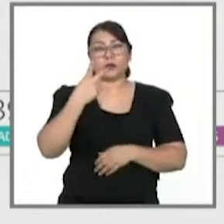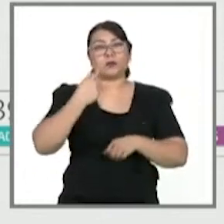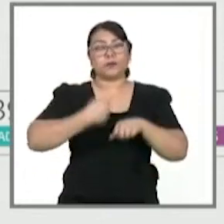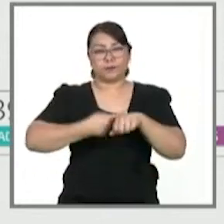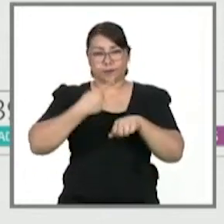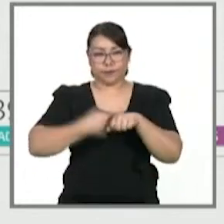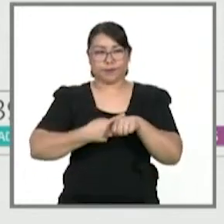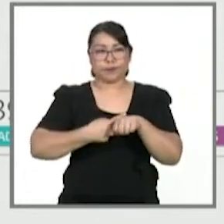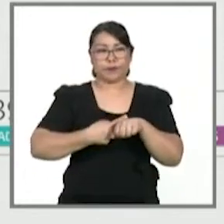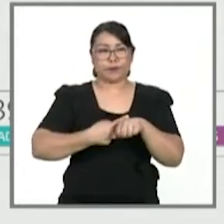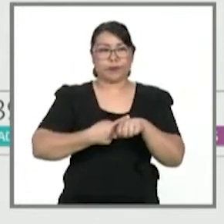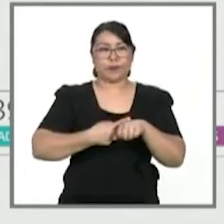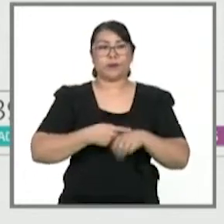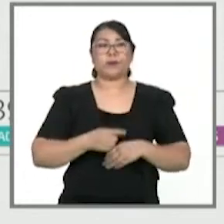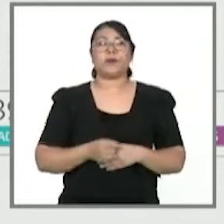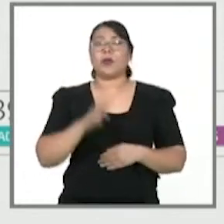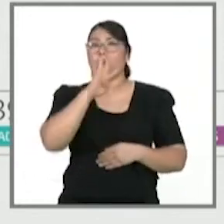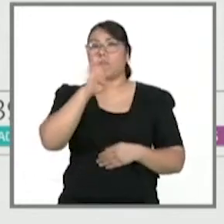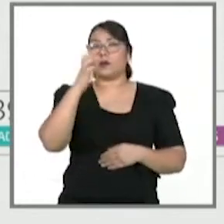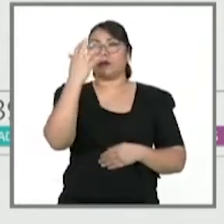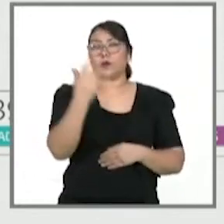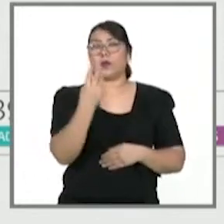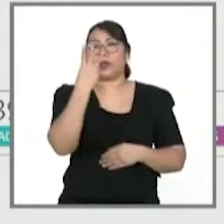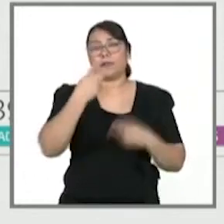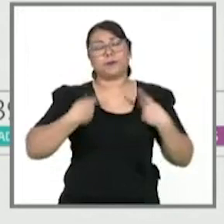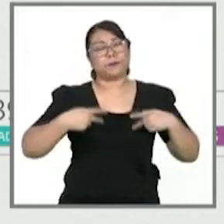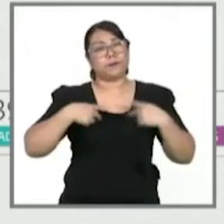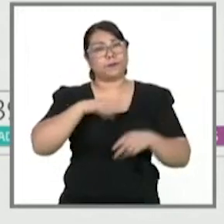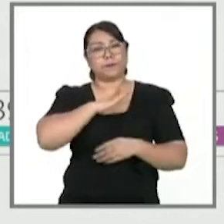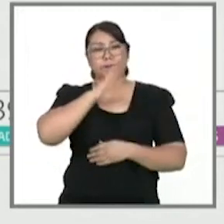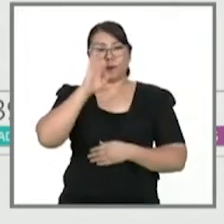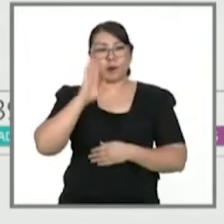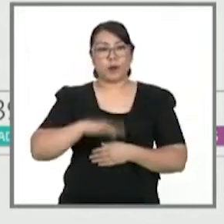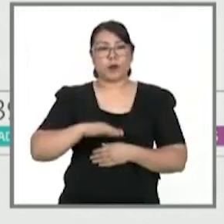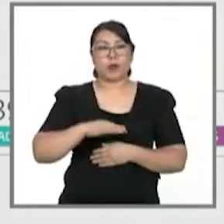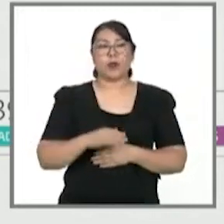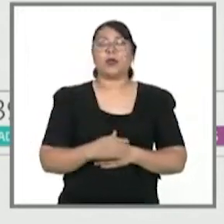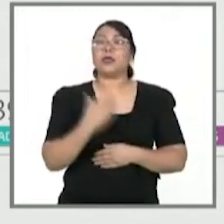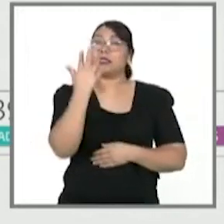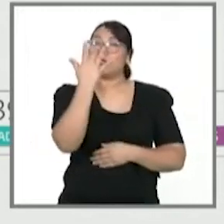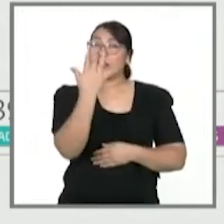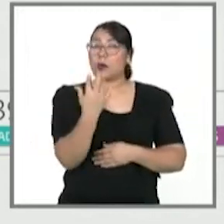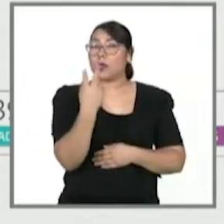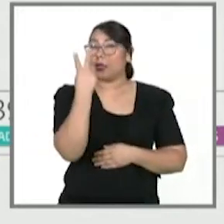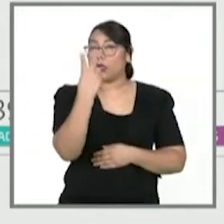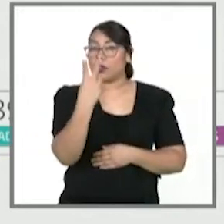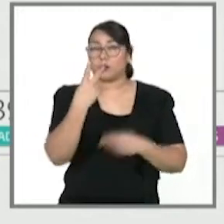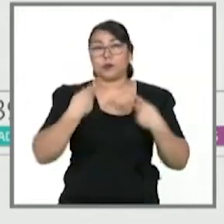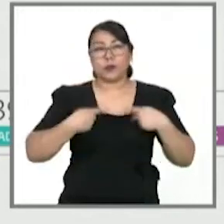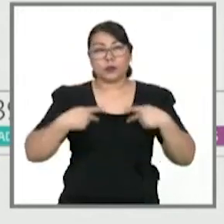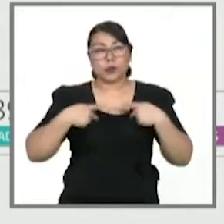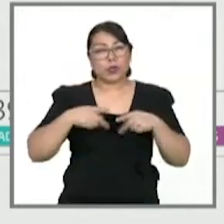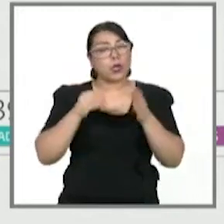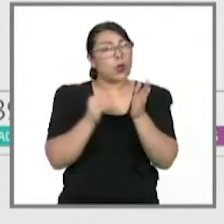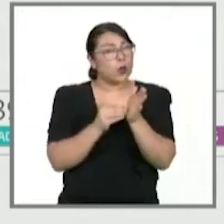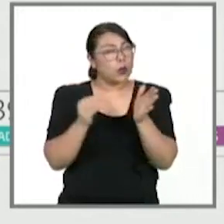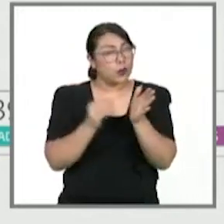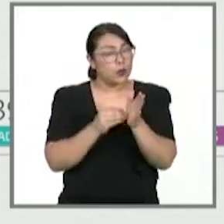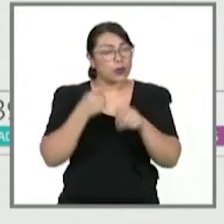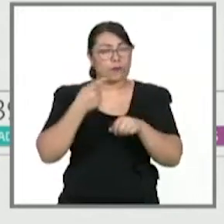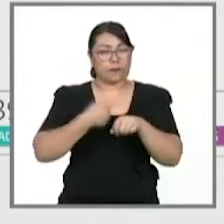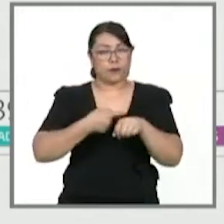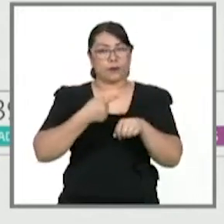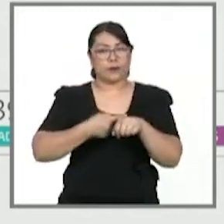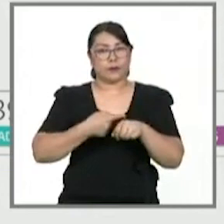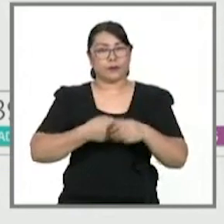confirmados, lamentablemente 453 defunciones y al momento 52 activos.